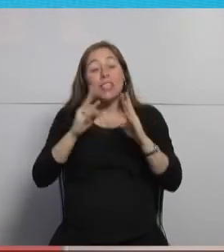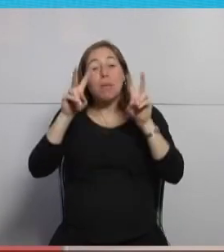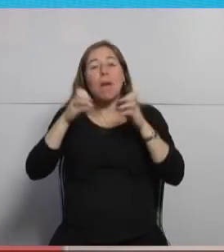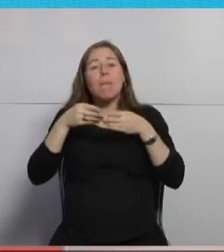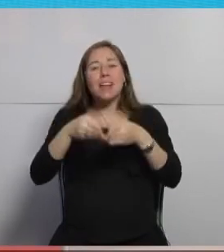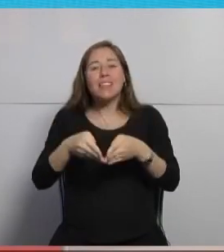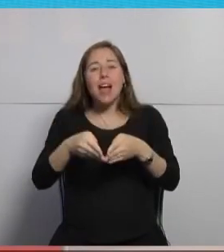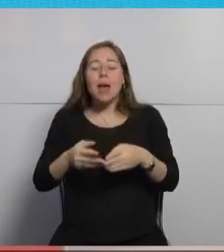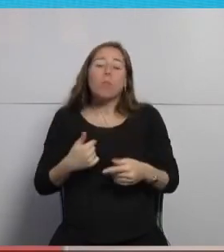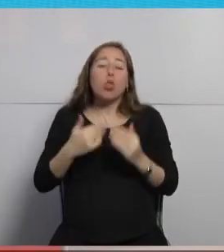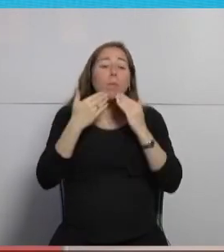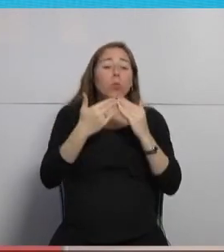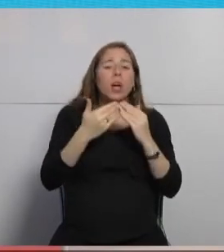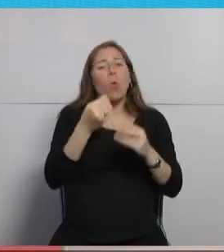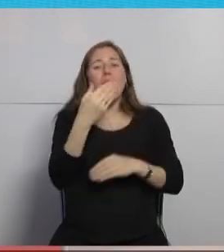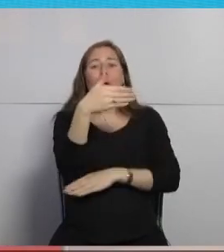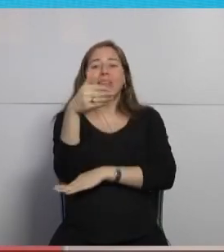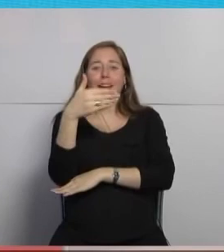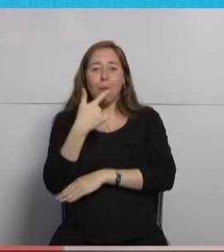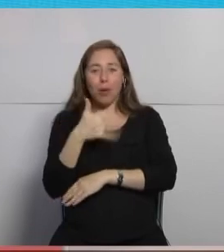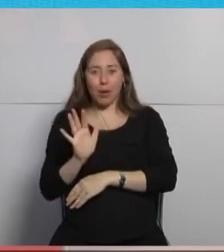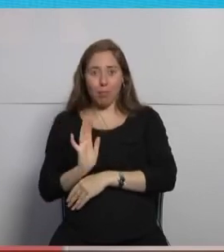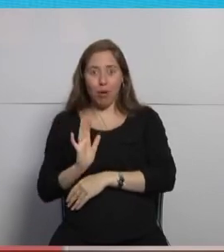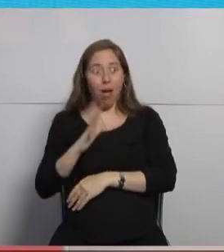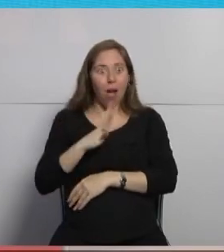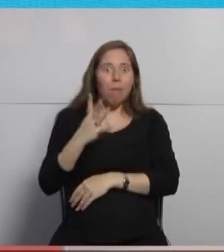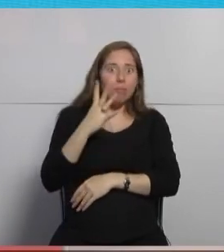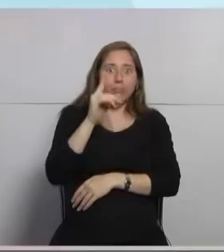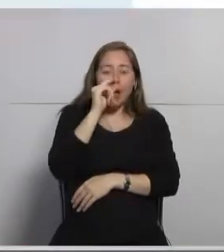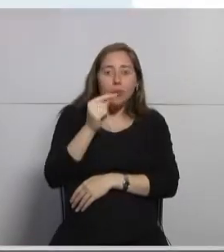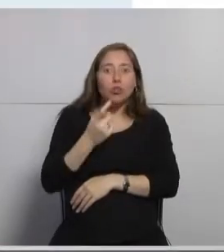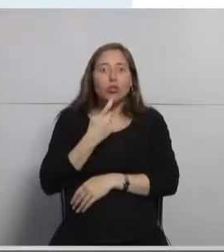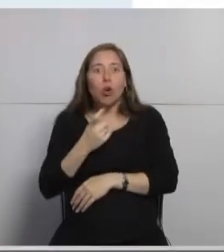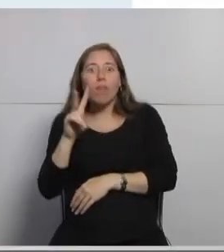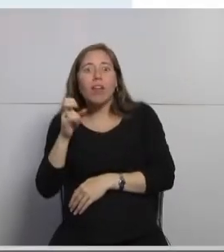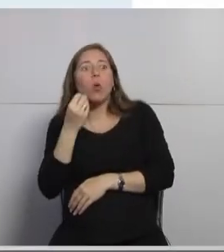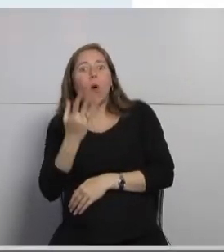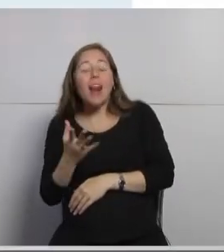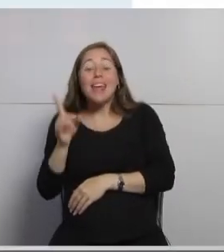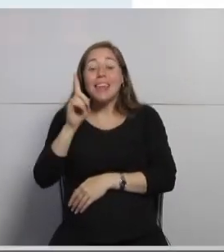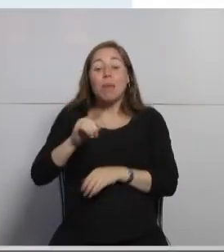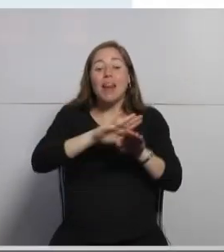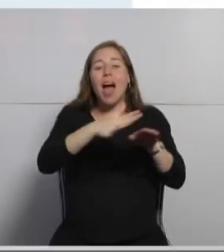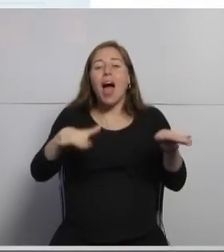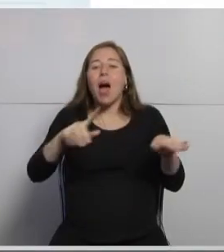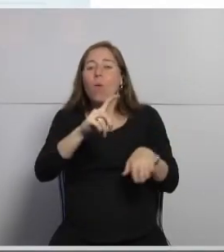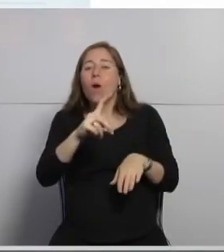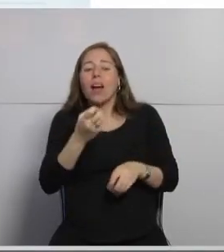estado de las banderas si es posible que la gente se pueda bañar y también el estado del agua de las playas